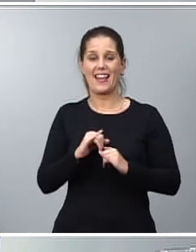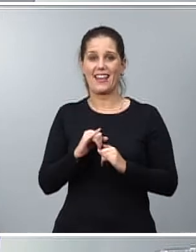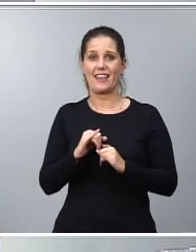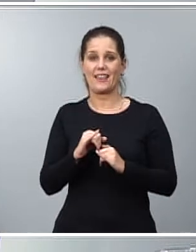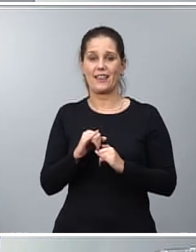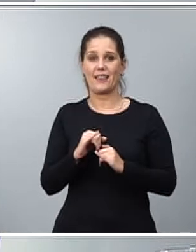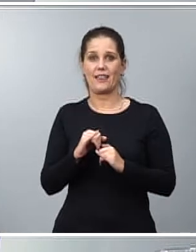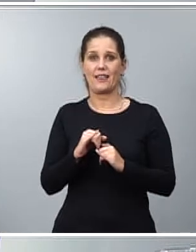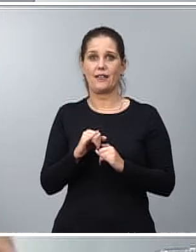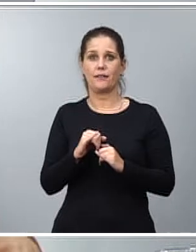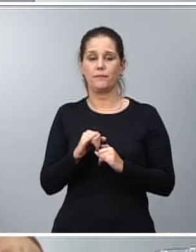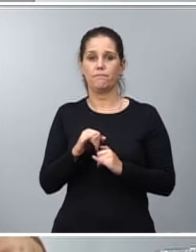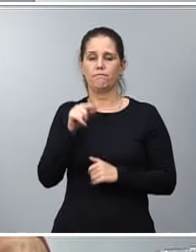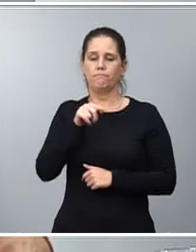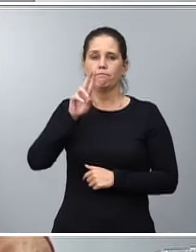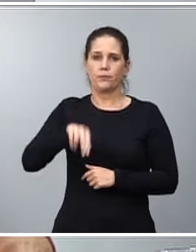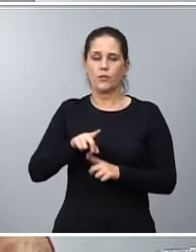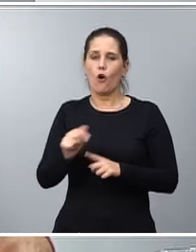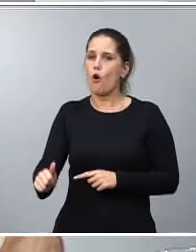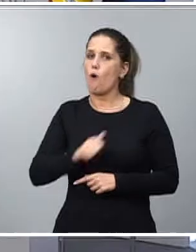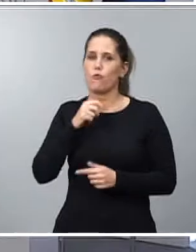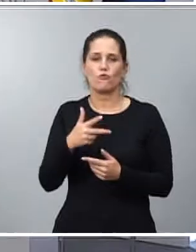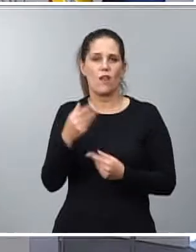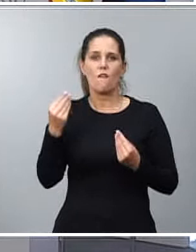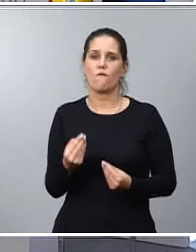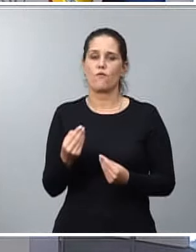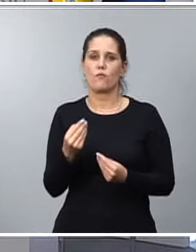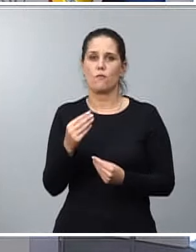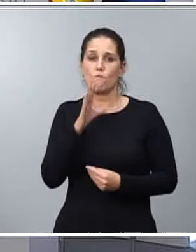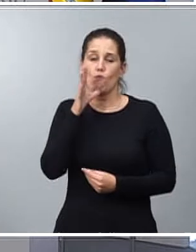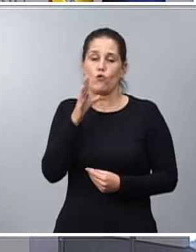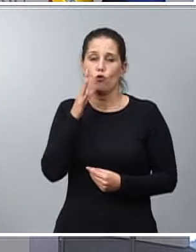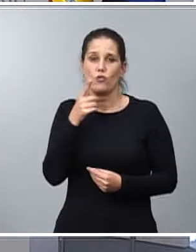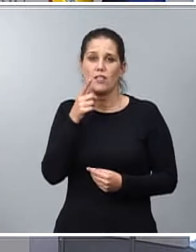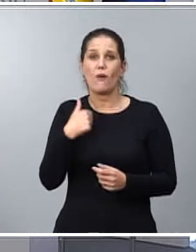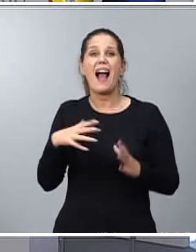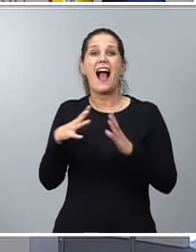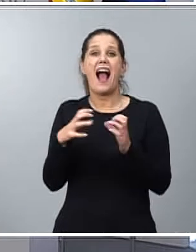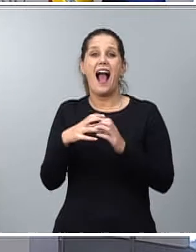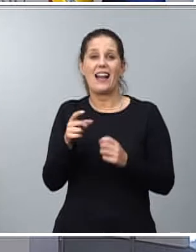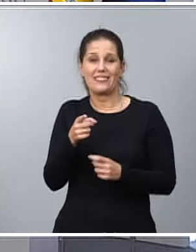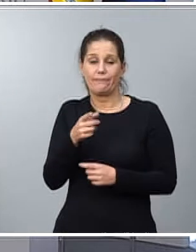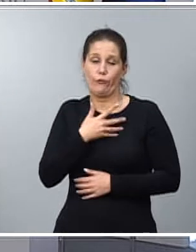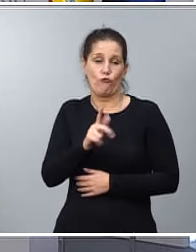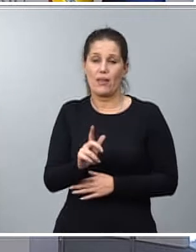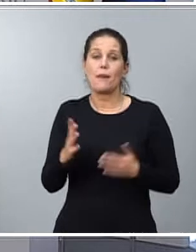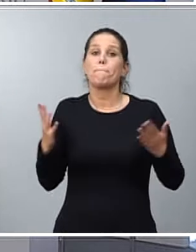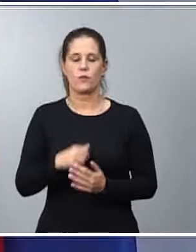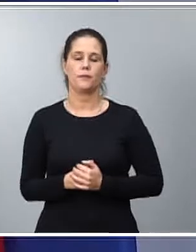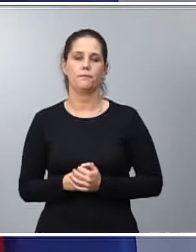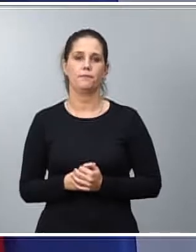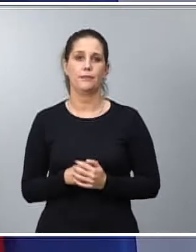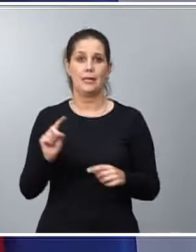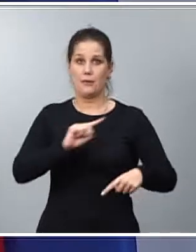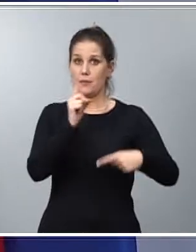gran oportunidad, evidentemente, por motivos, pues, no deseables en ningún caso, pero que no debemos, no debemos perder.